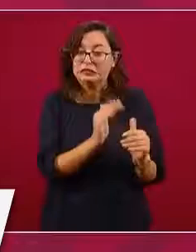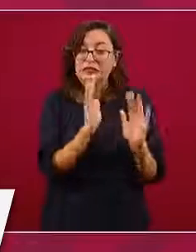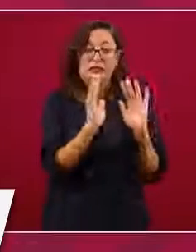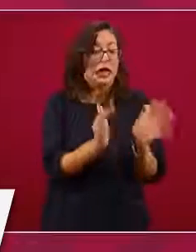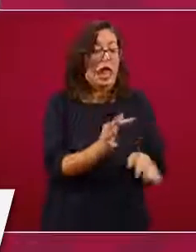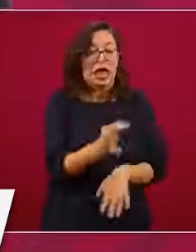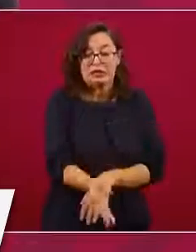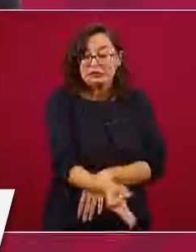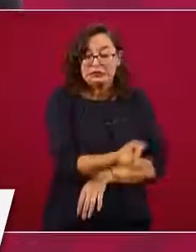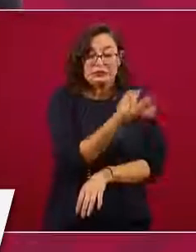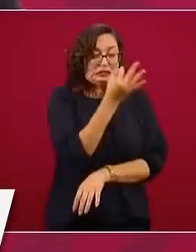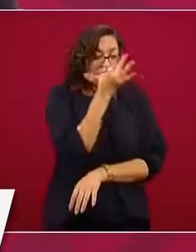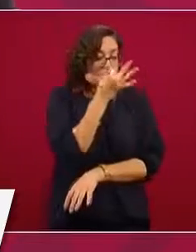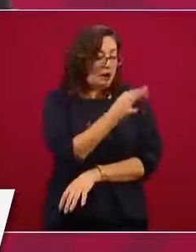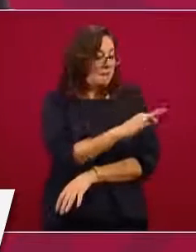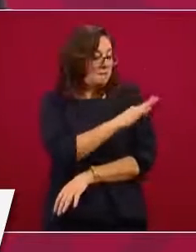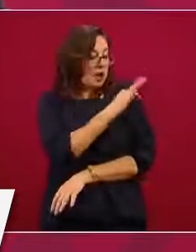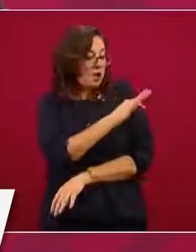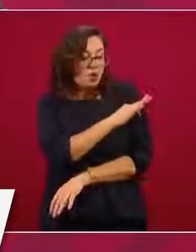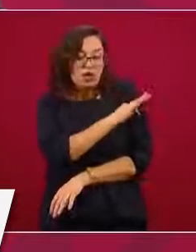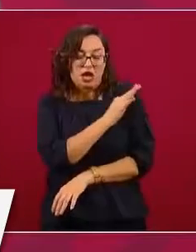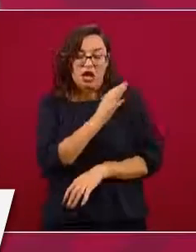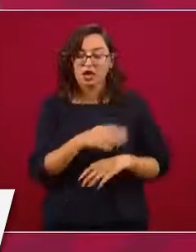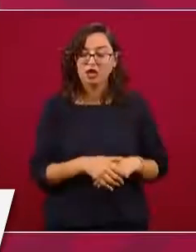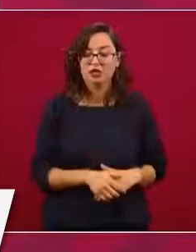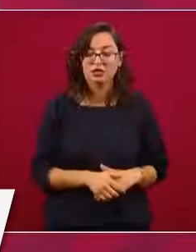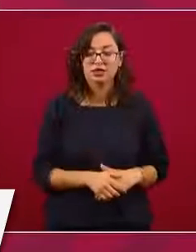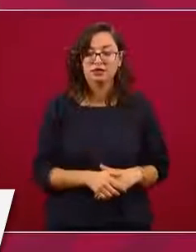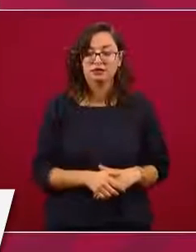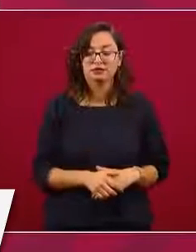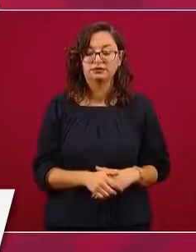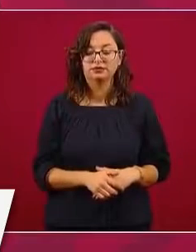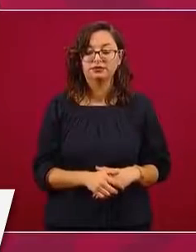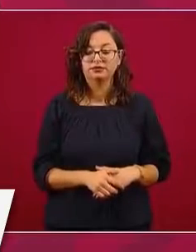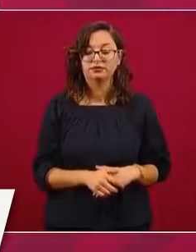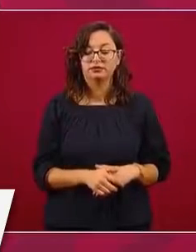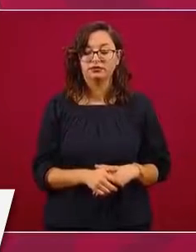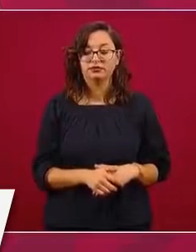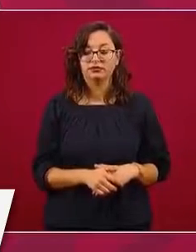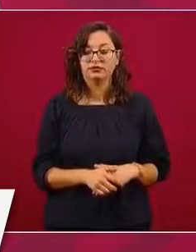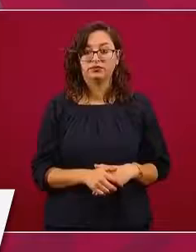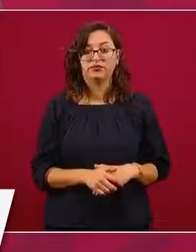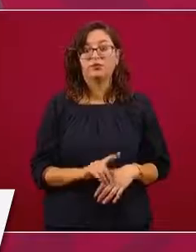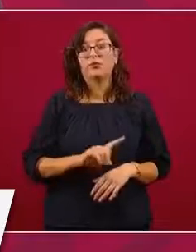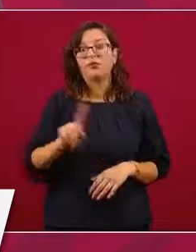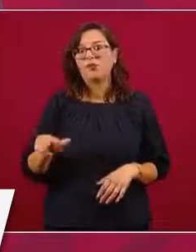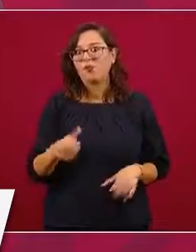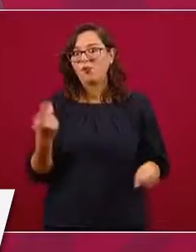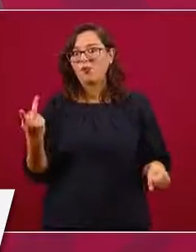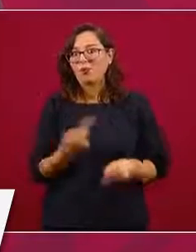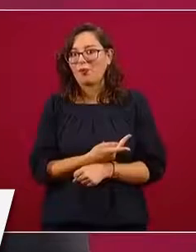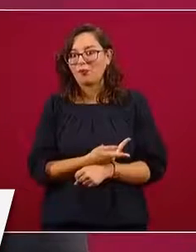y de inmediato